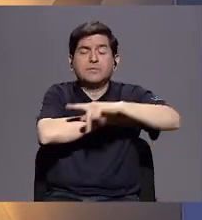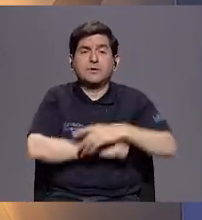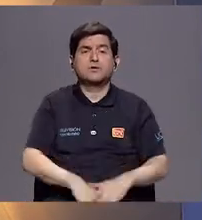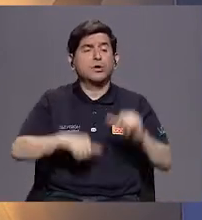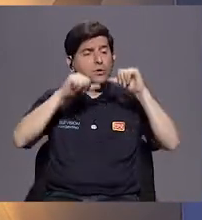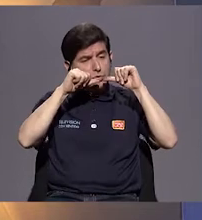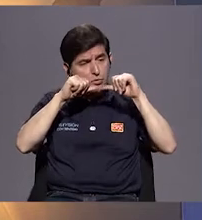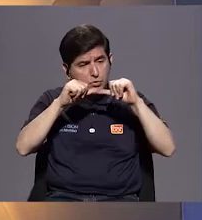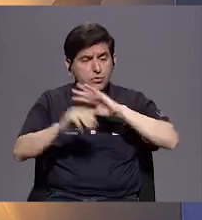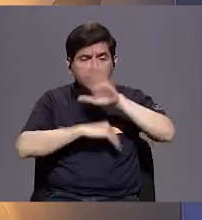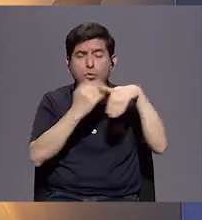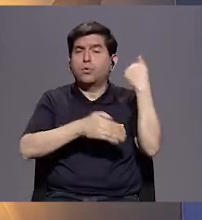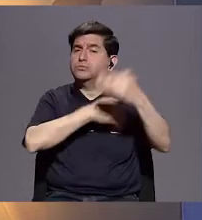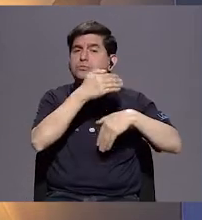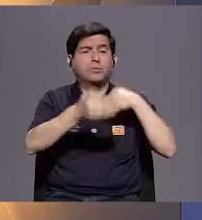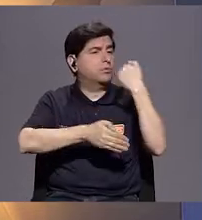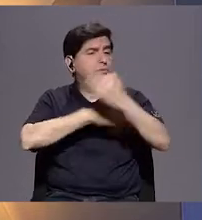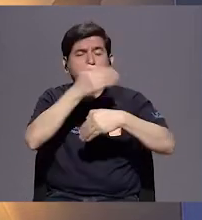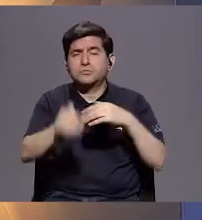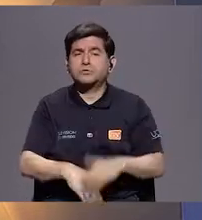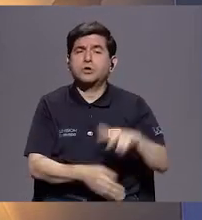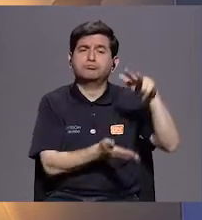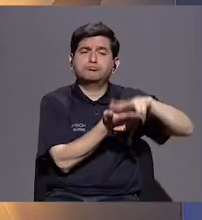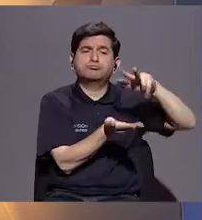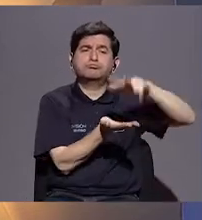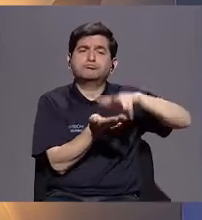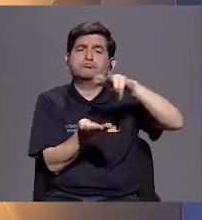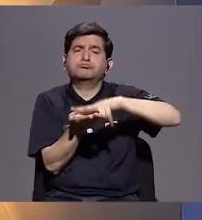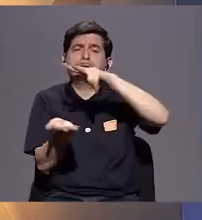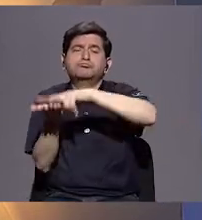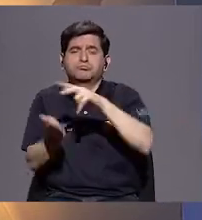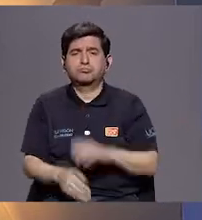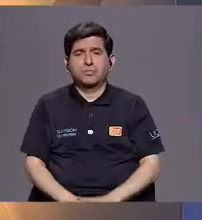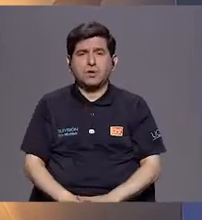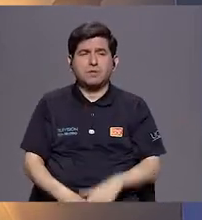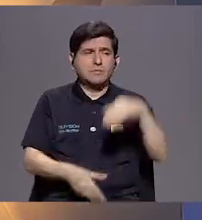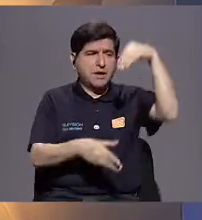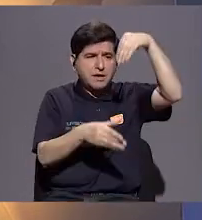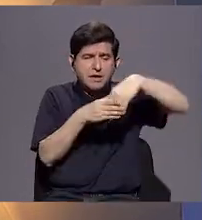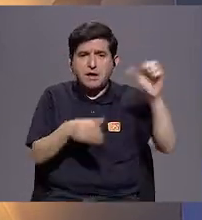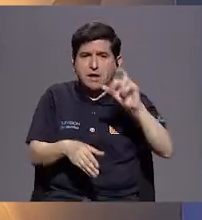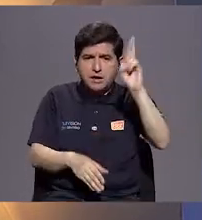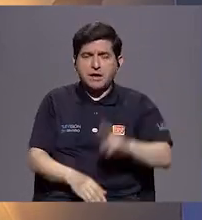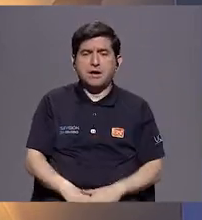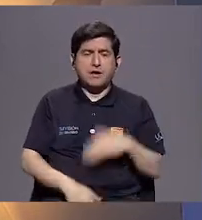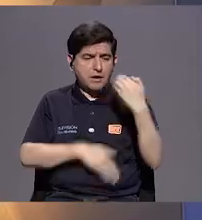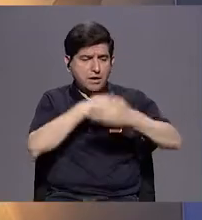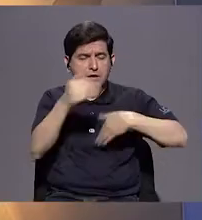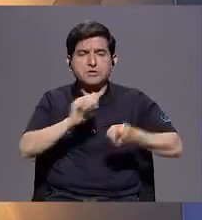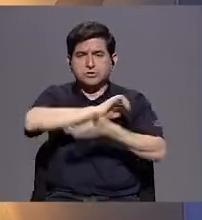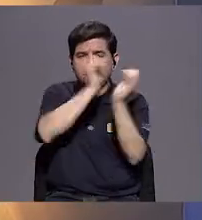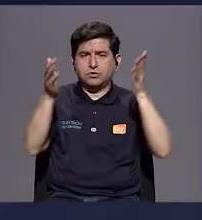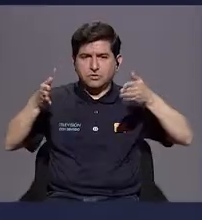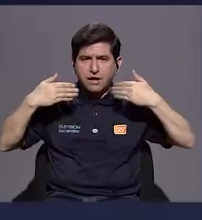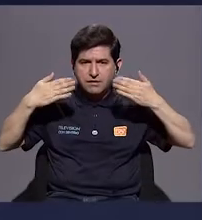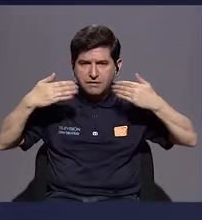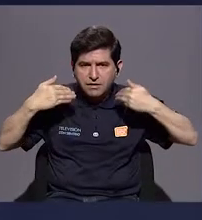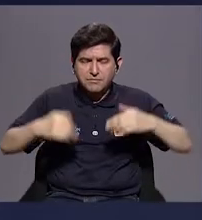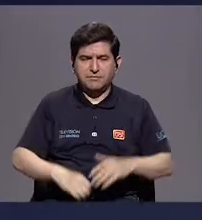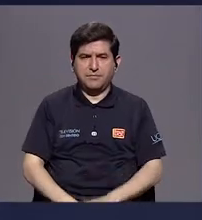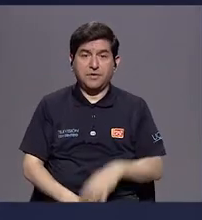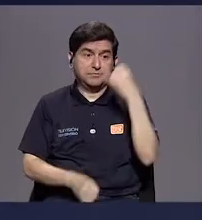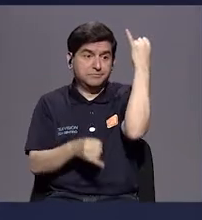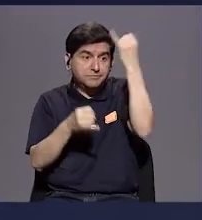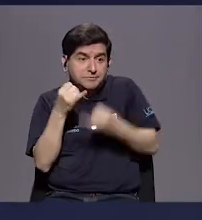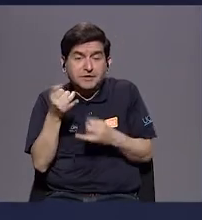país han continuado con todos los procesos de aprobación de inserción de Costa Rica en las gestiones del cambio climático, ¿verdad?,